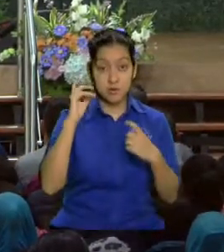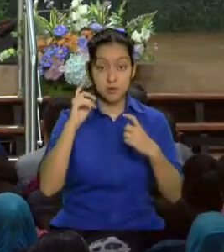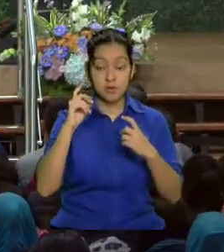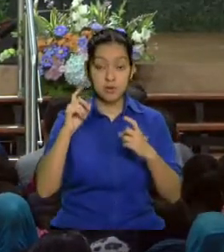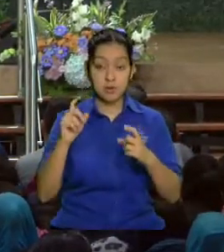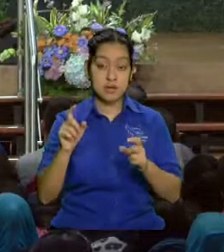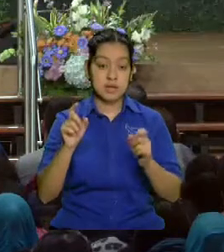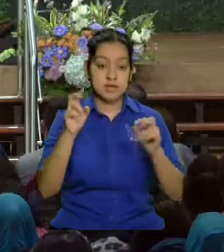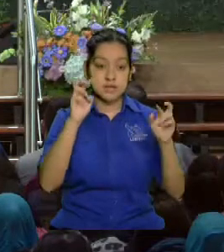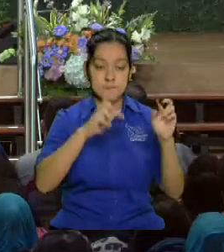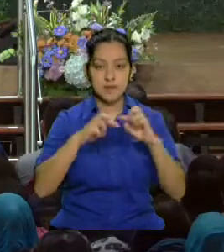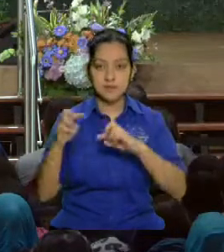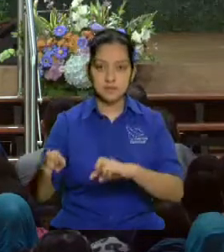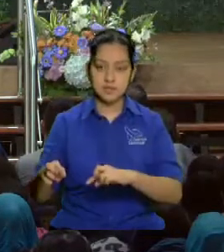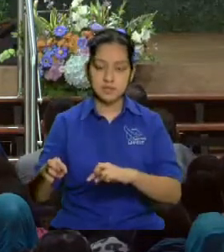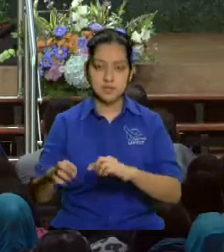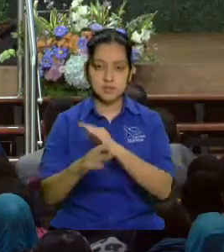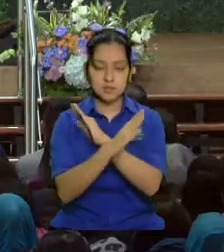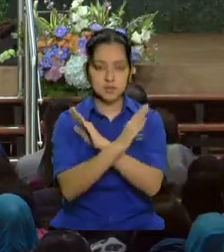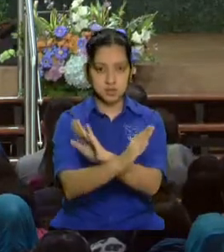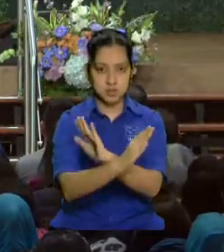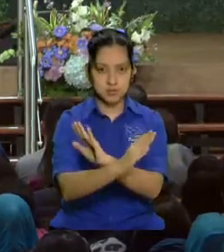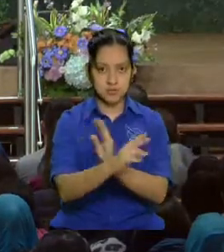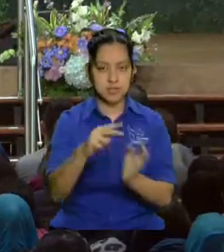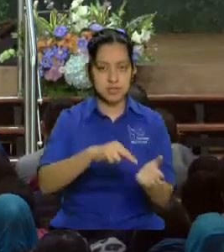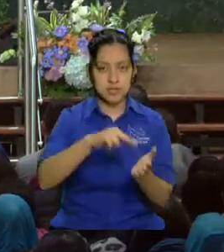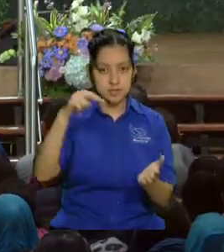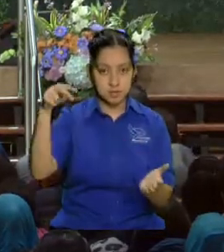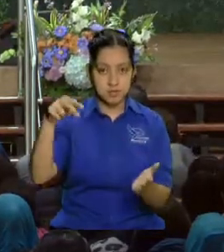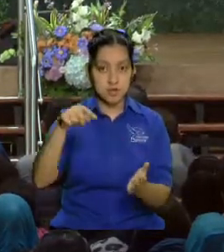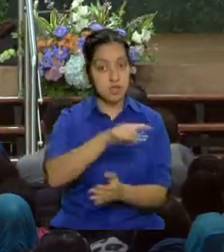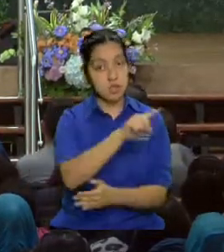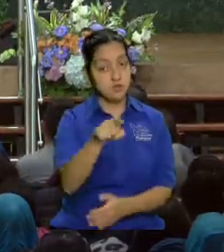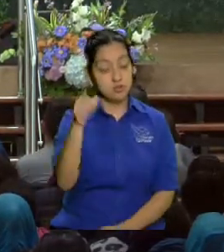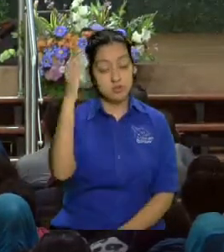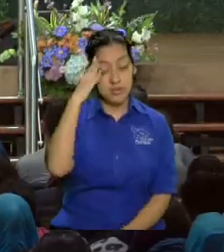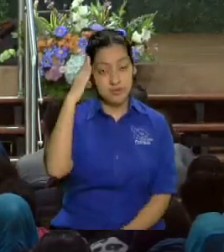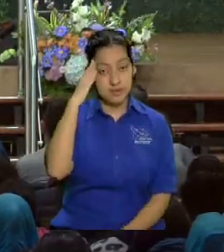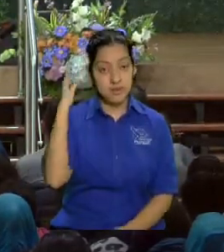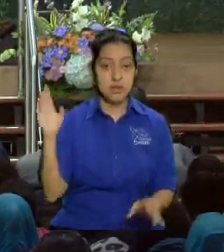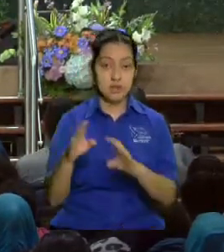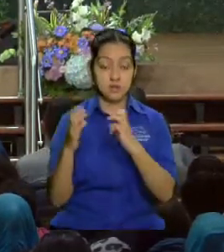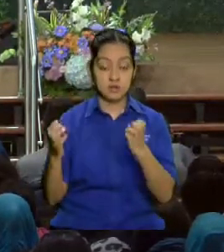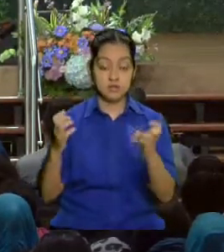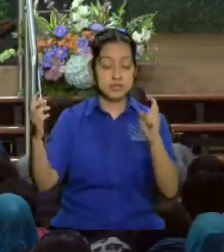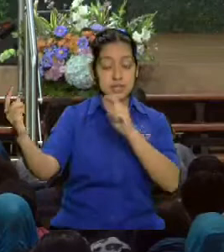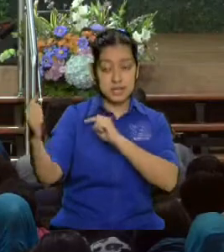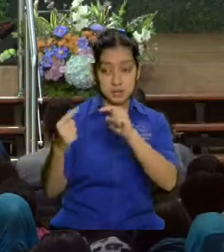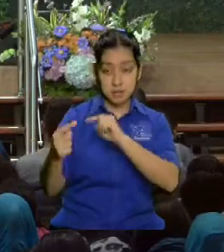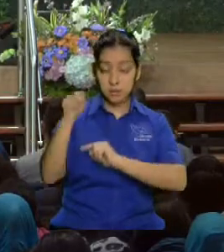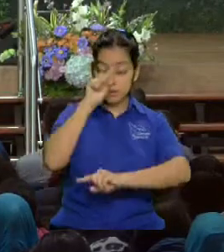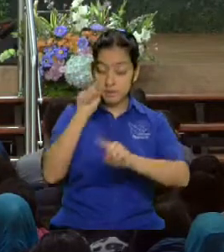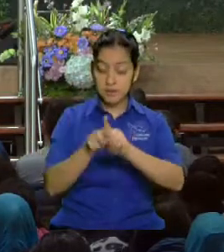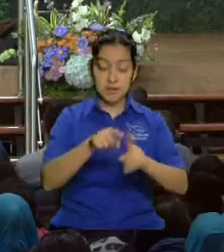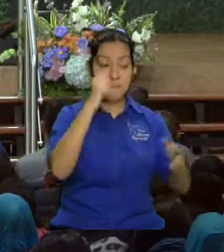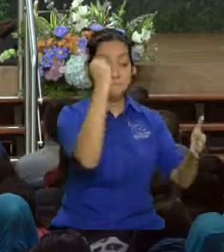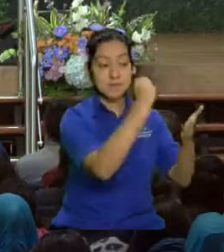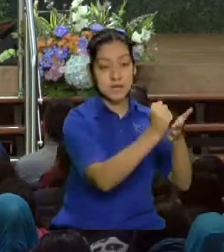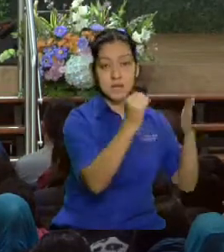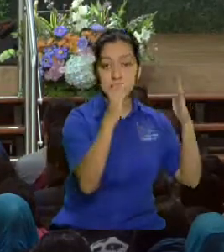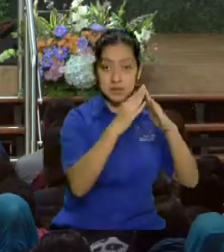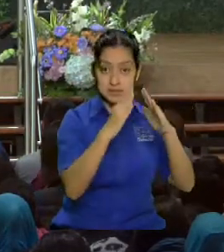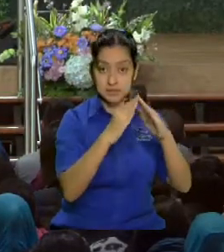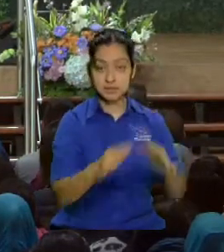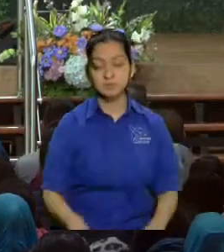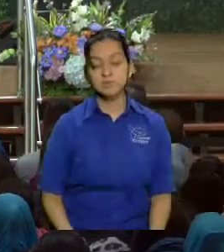seguridad de nuestra nación que así lo hacen. Entonces el enemigo también marca casas. El